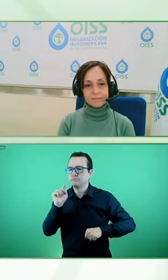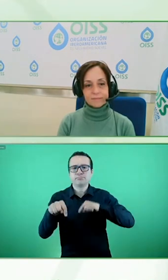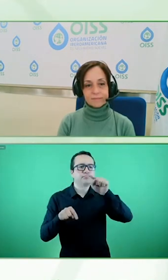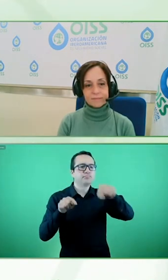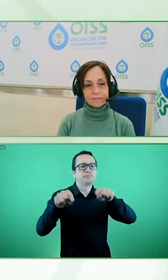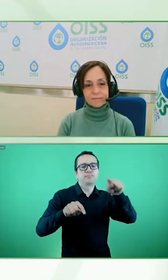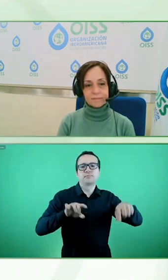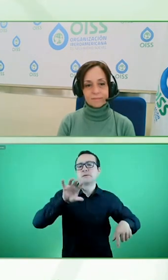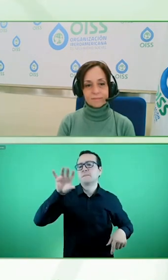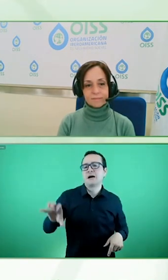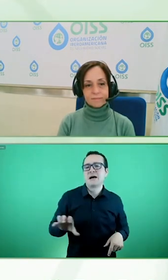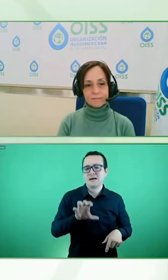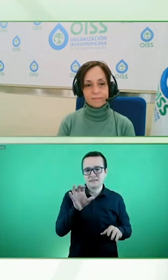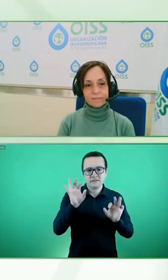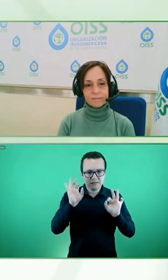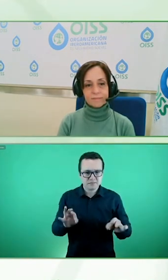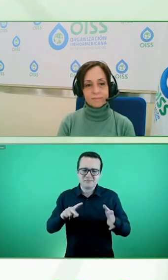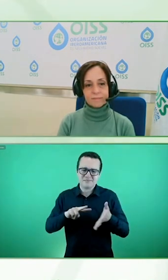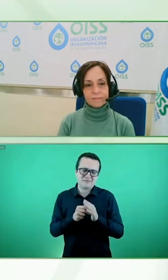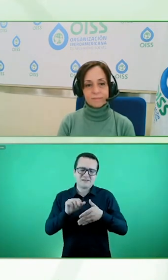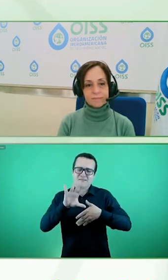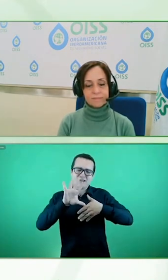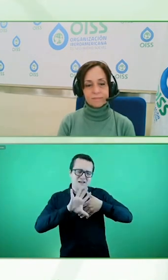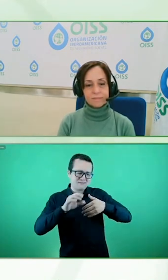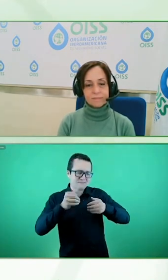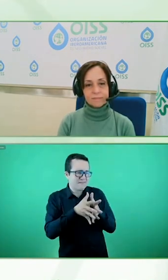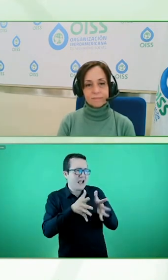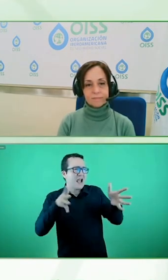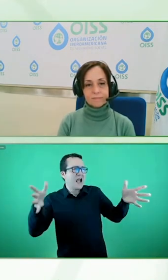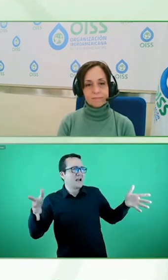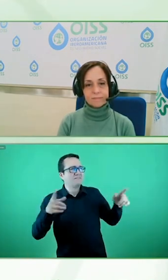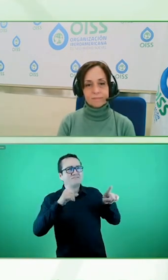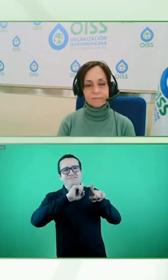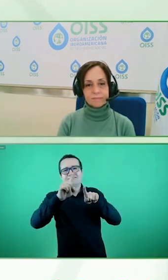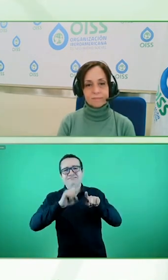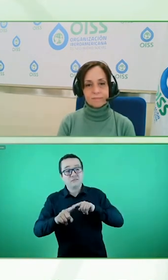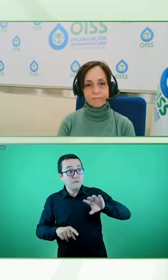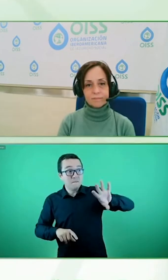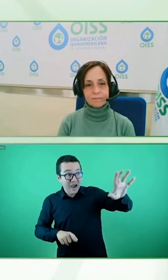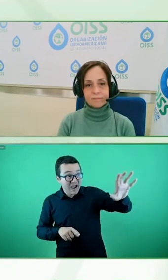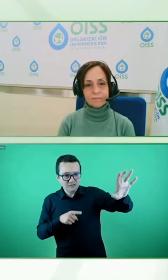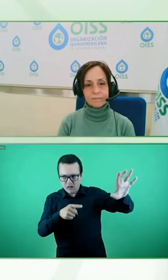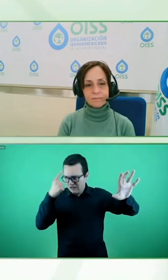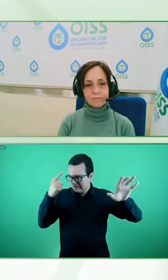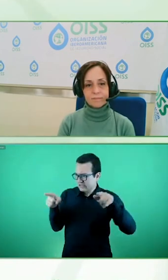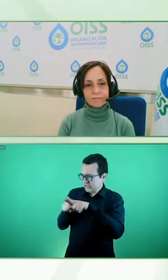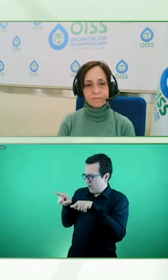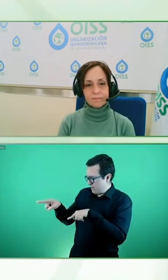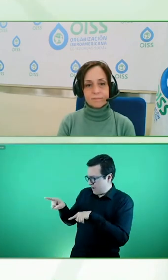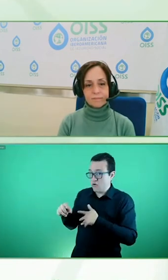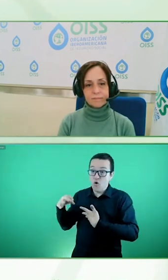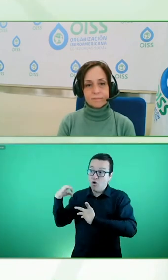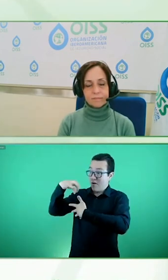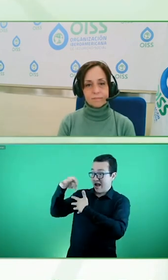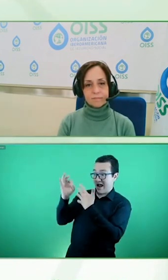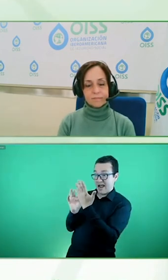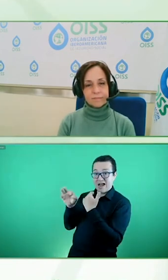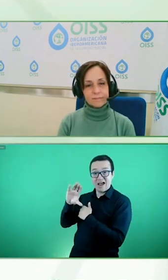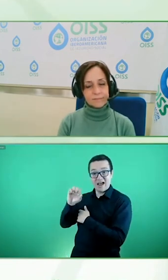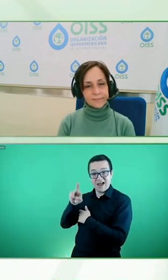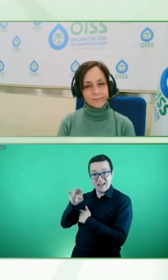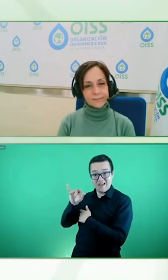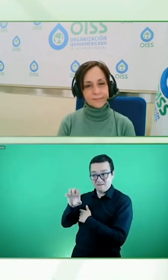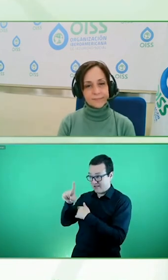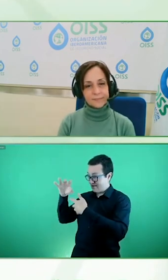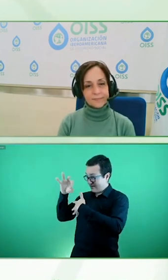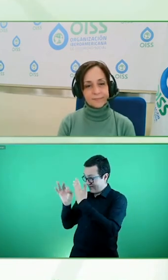es súper amplia es muy muy variada y lo que sirve en un país no tiene por qué servir en otro lo que sirve en el Caribe dentro del propio Caribe hay las propias diferencias nosotros ahora estamos en